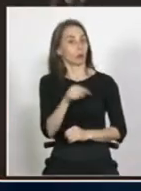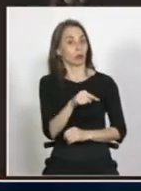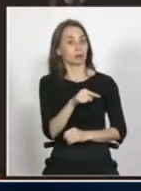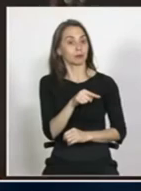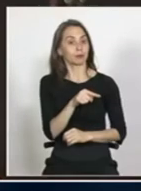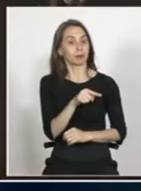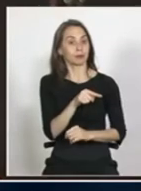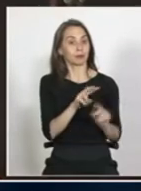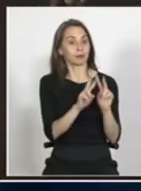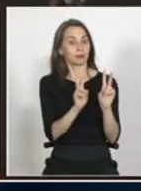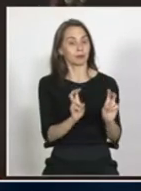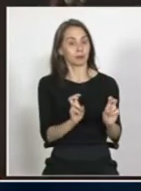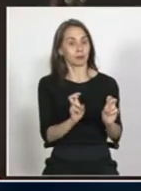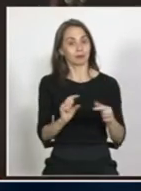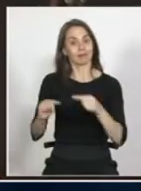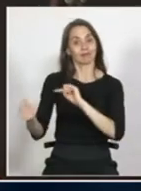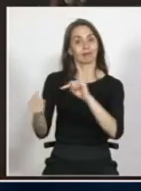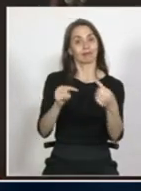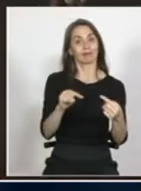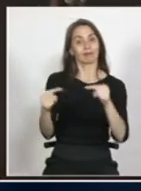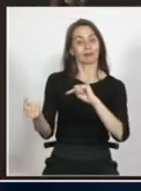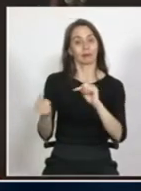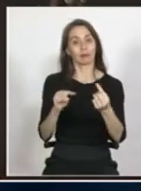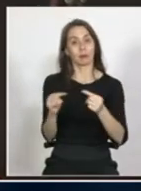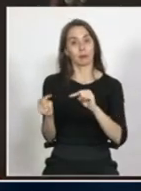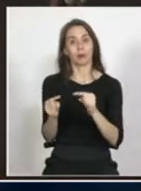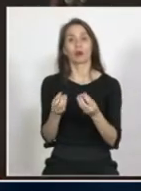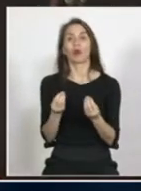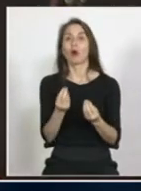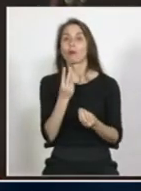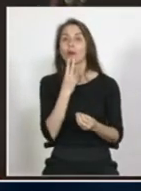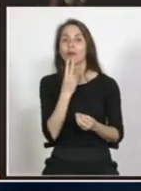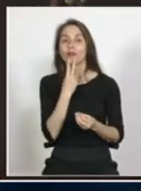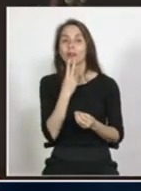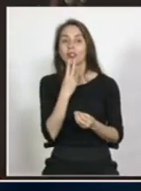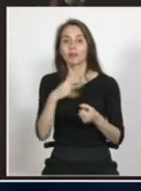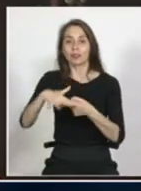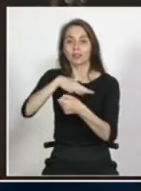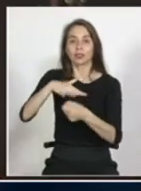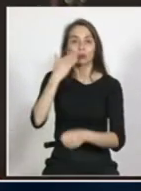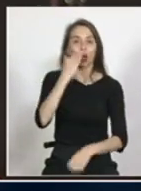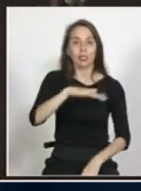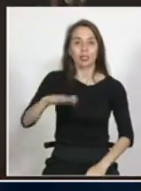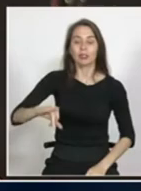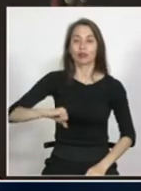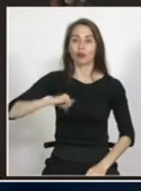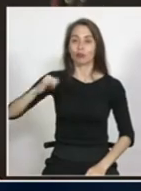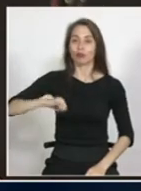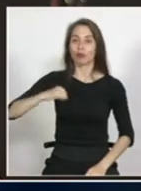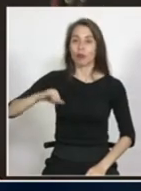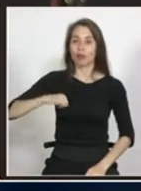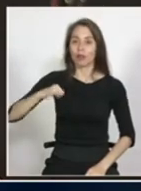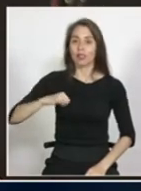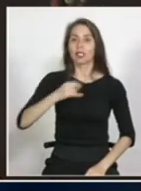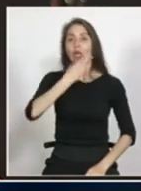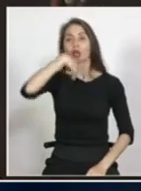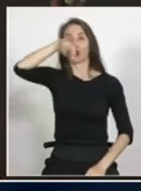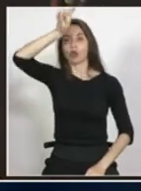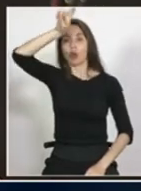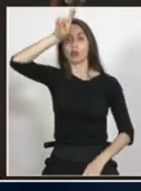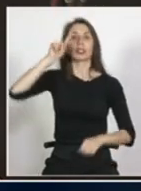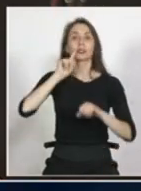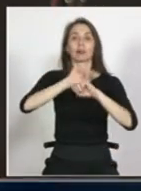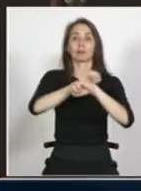yo creo que también en la discusión aquí surge el cómo vive esto la situación de los niños en este caso adolescente en el norte privado de